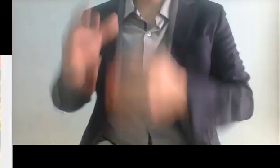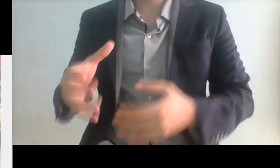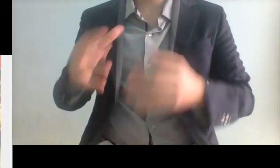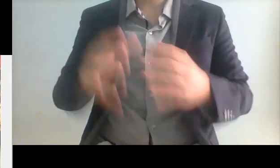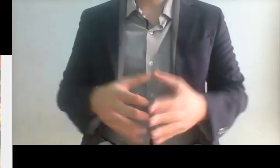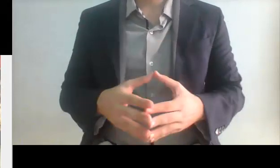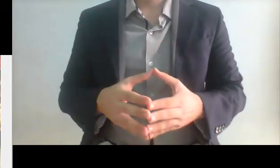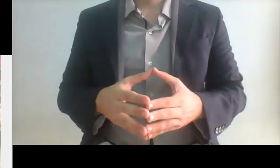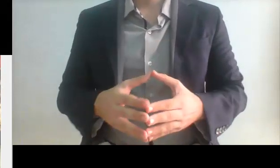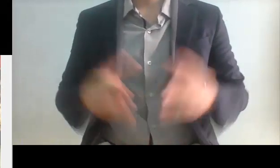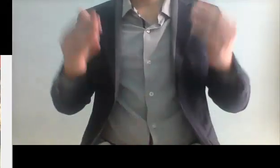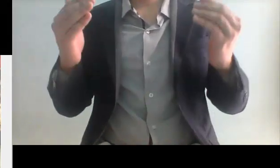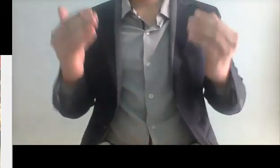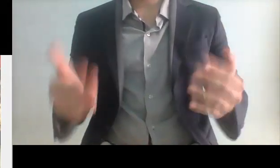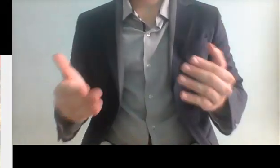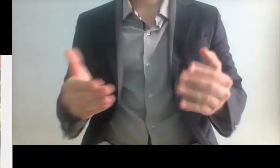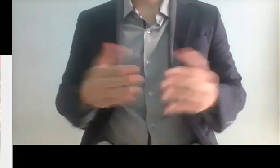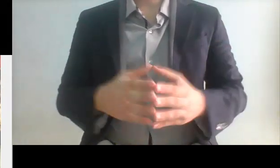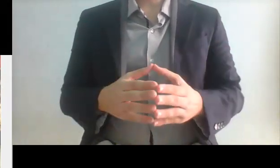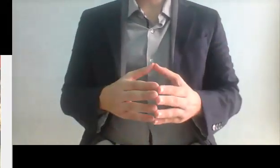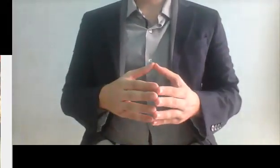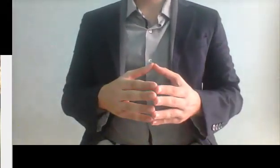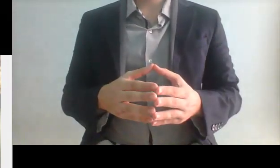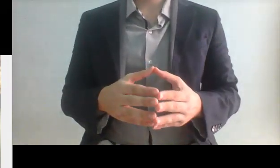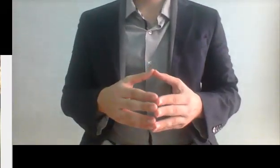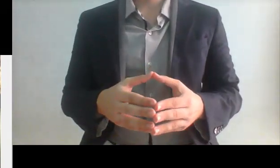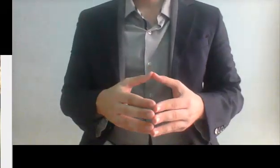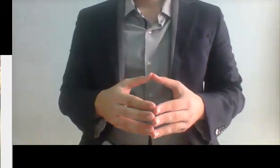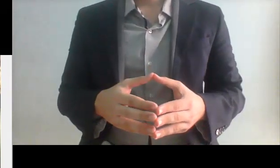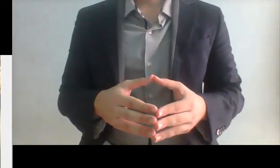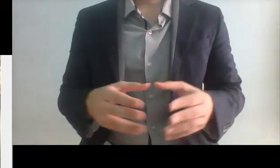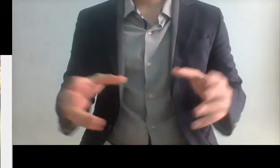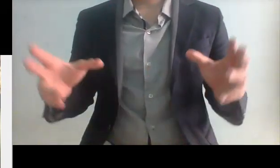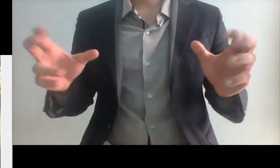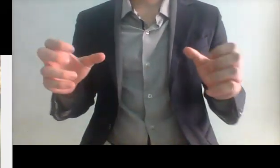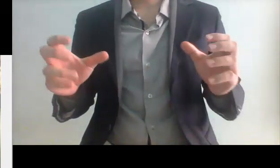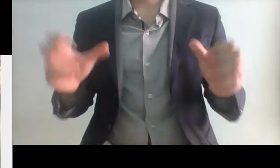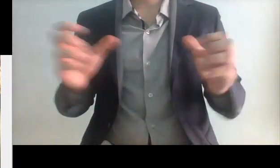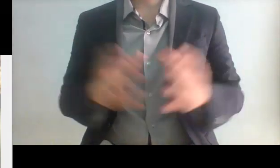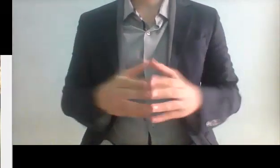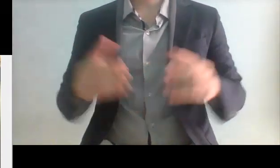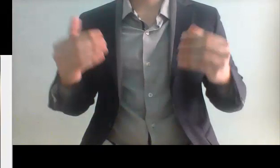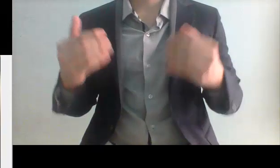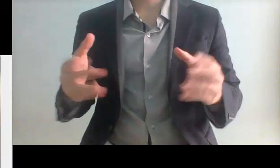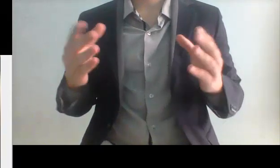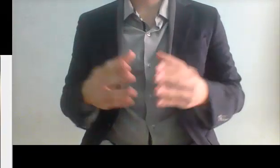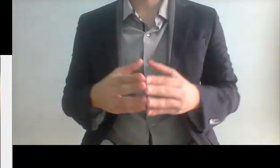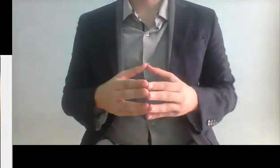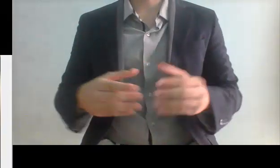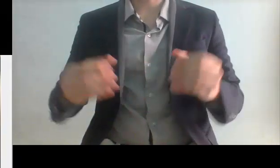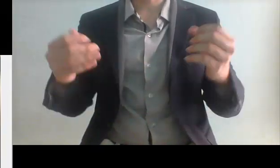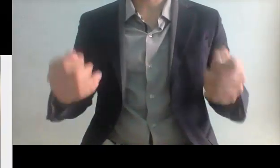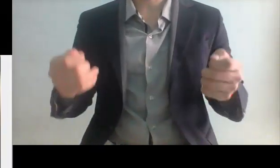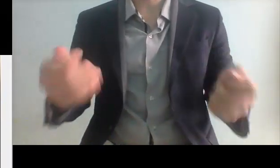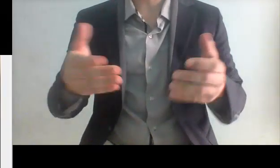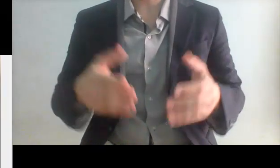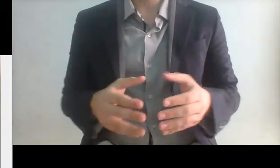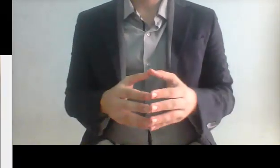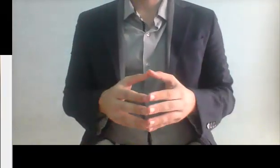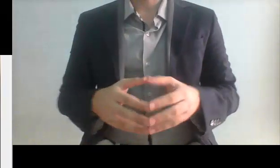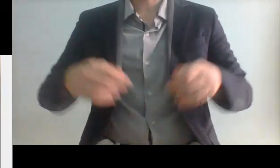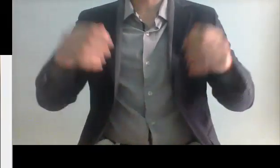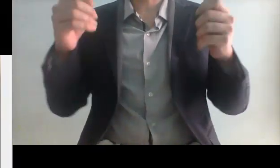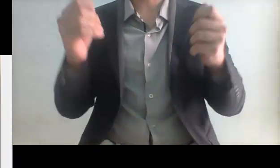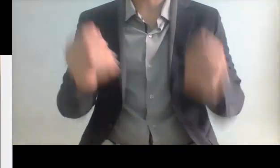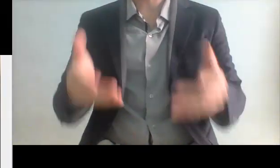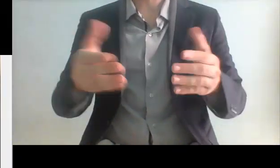un precio de pérdida es eso lo que quieren que vuelvan estos estos presuntos intelectuales de pacotilla porque ellos les pagan